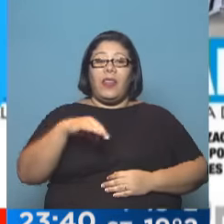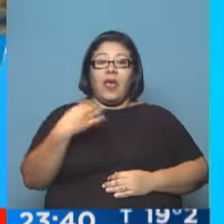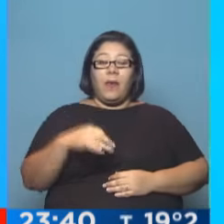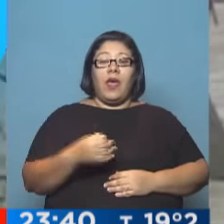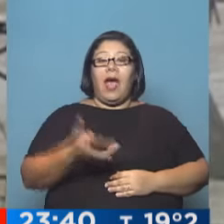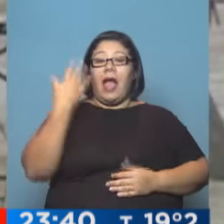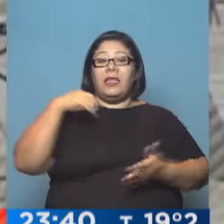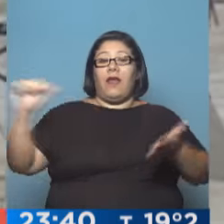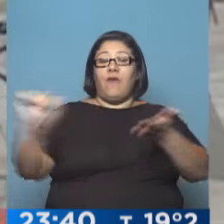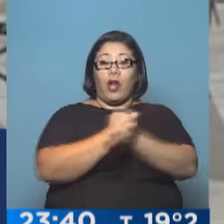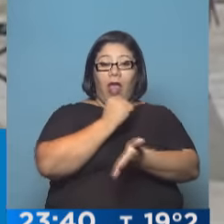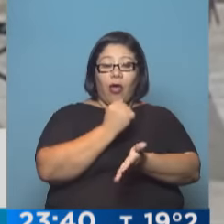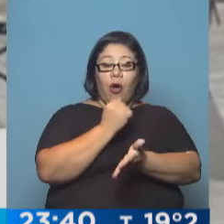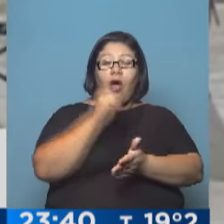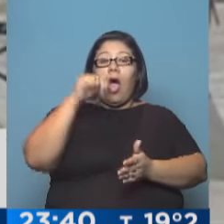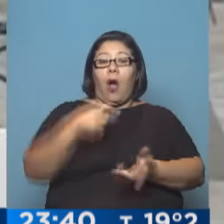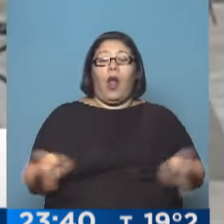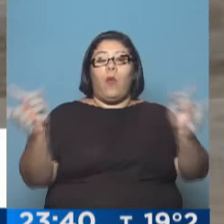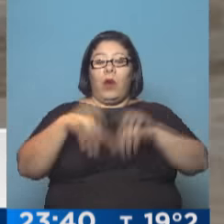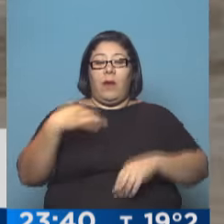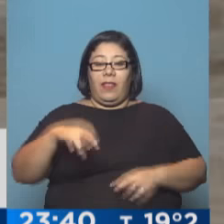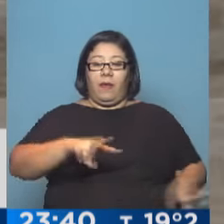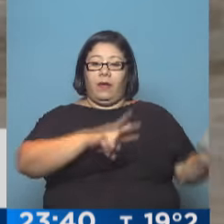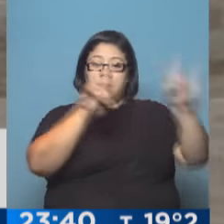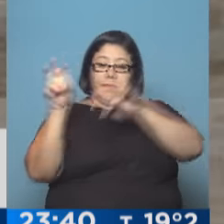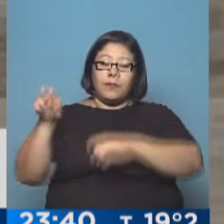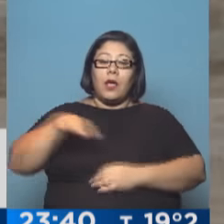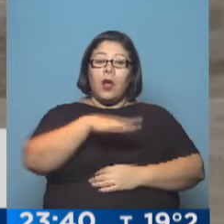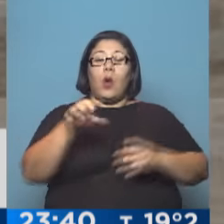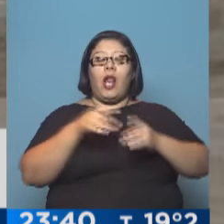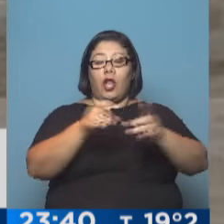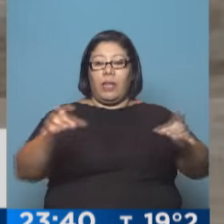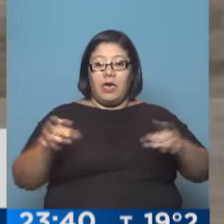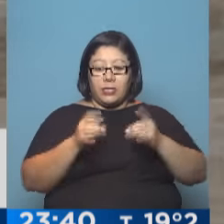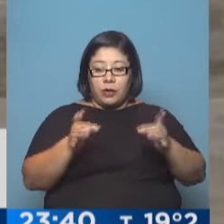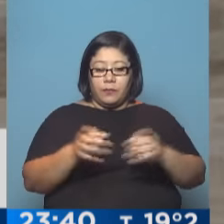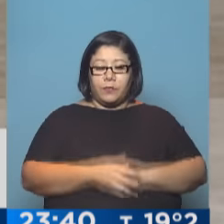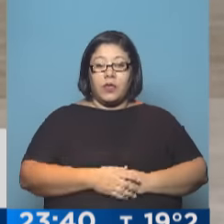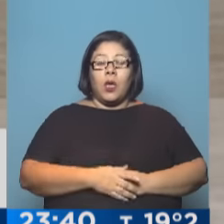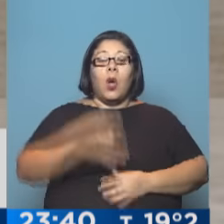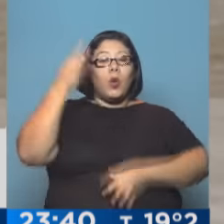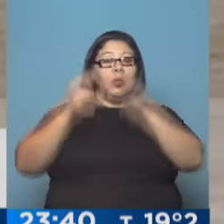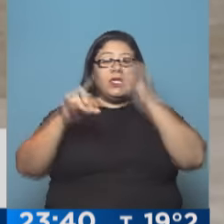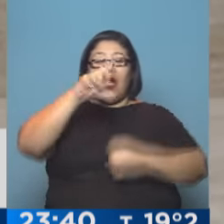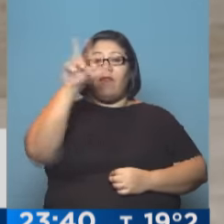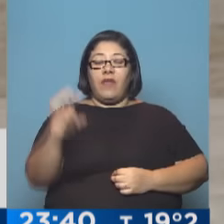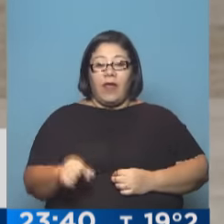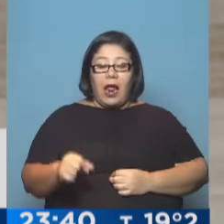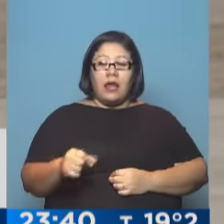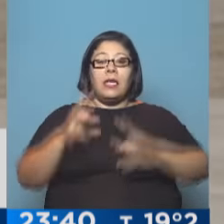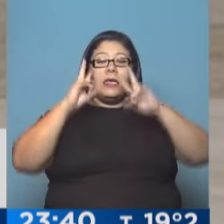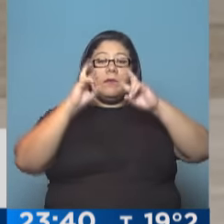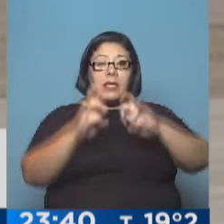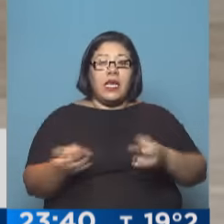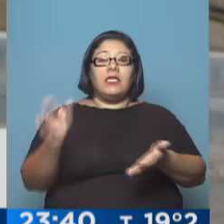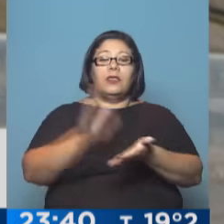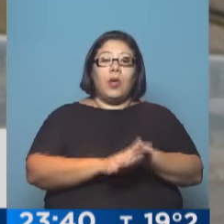borradas. Contaminación de la mina veladero. La Justicia Federal, que investiga el derrame de un millón de litros de agua con